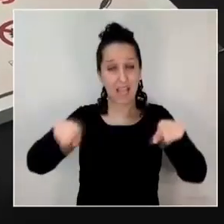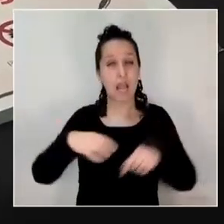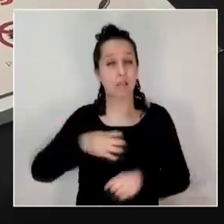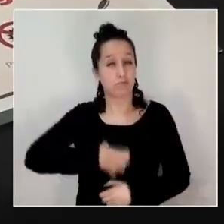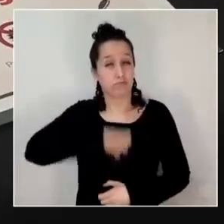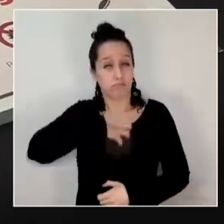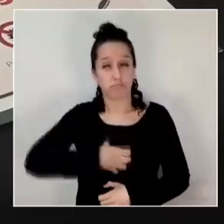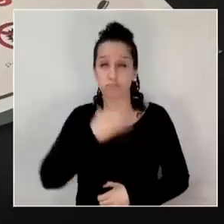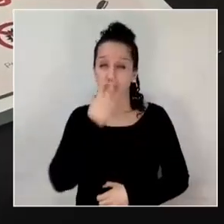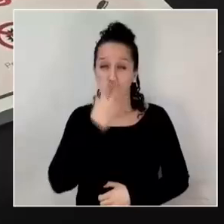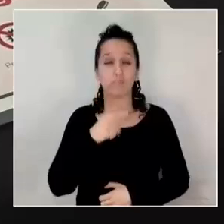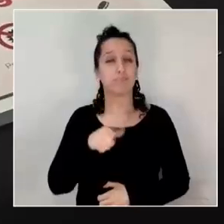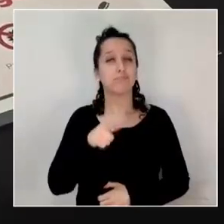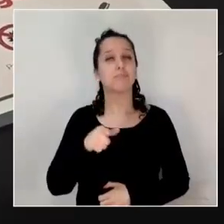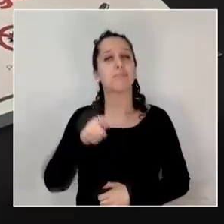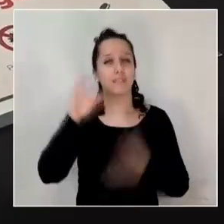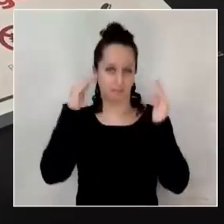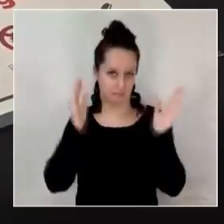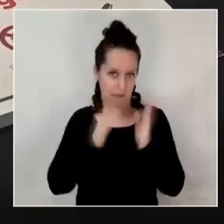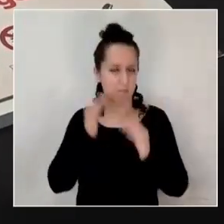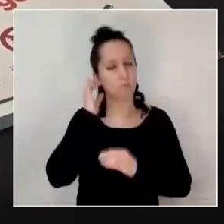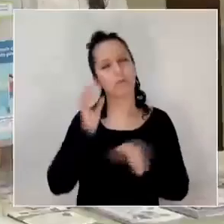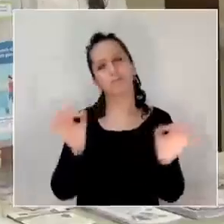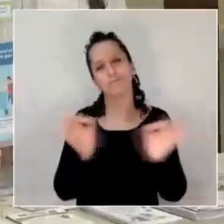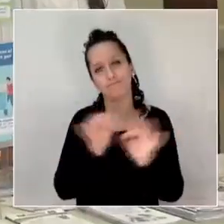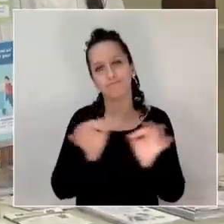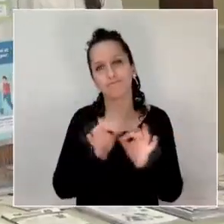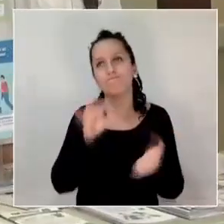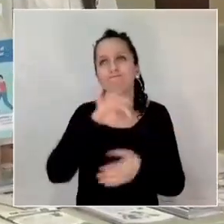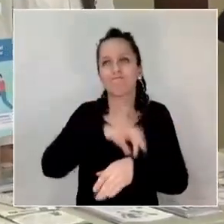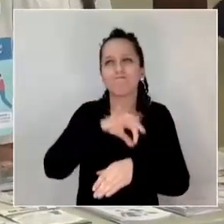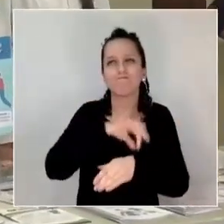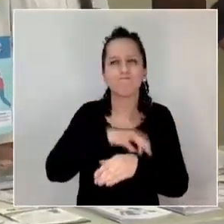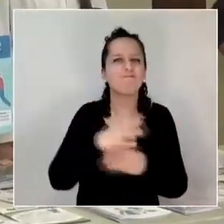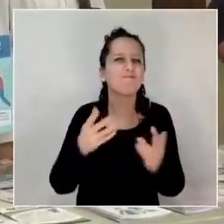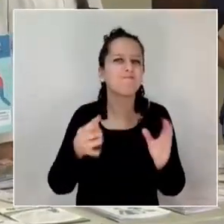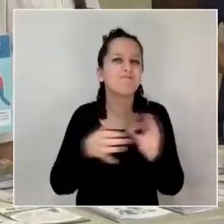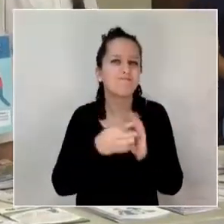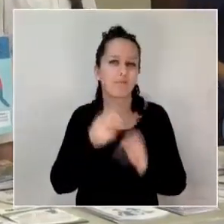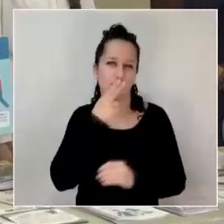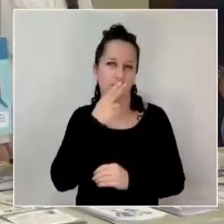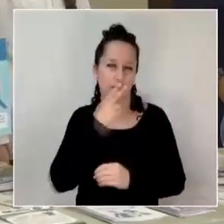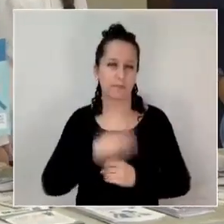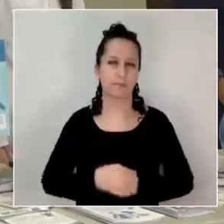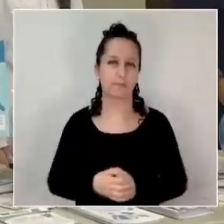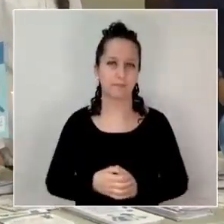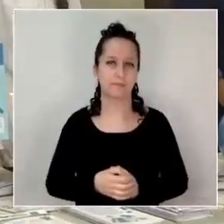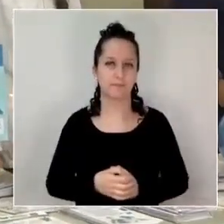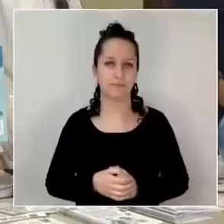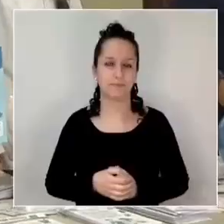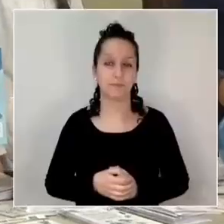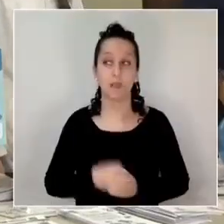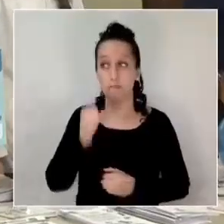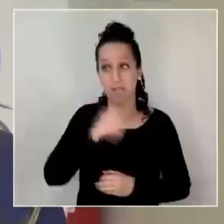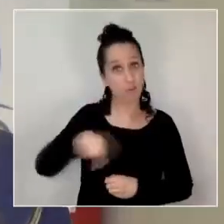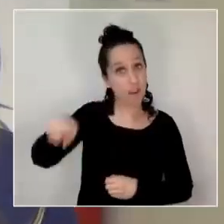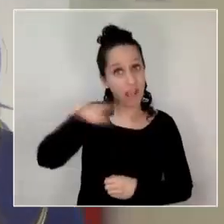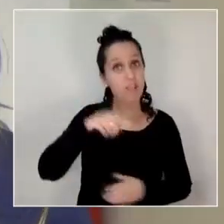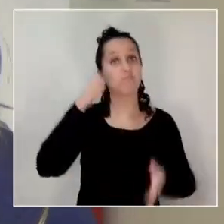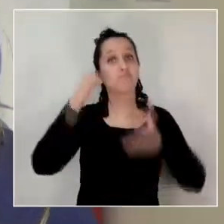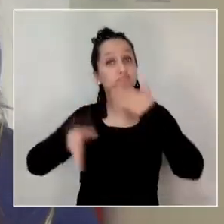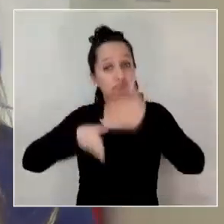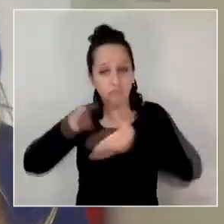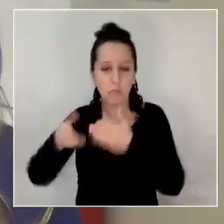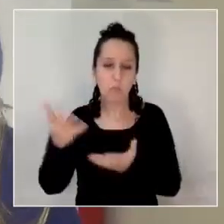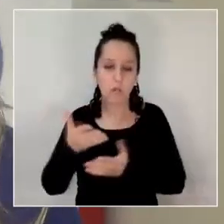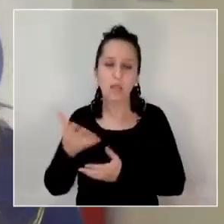Agudas del CESFAM Lorenzo Arenas se refirió a las enfermedades derivadas del tabaquismo. Estos pacientes ingresan, la